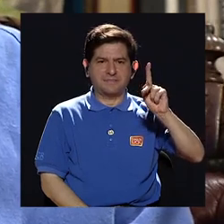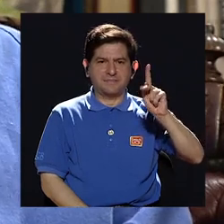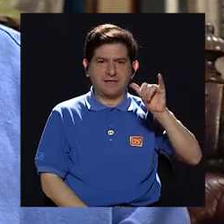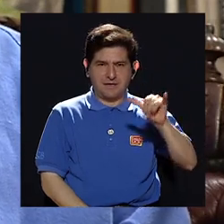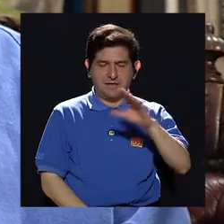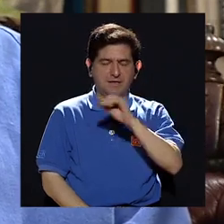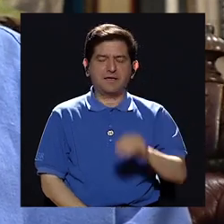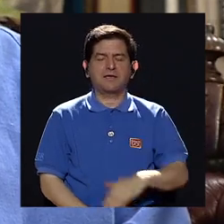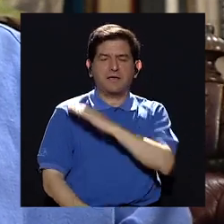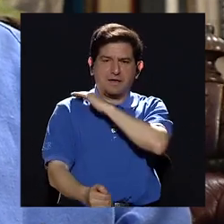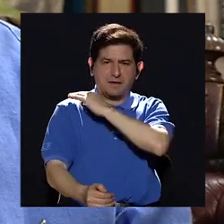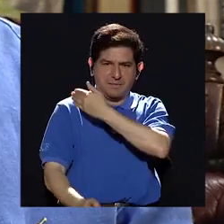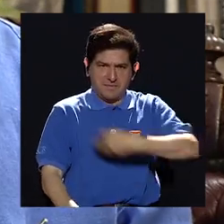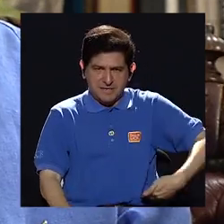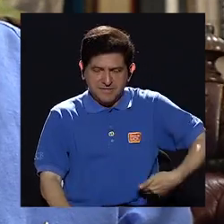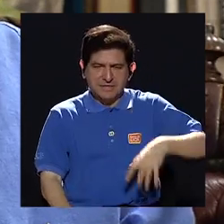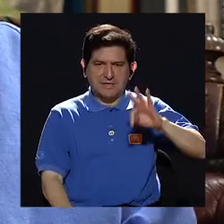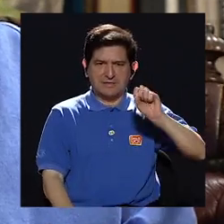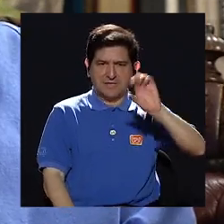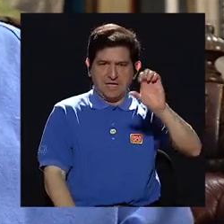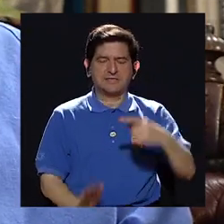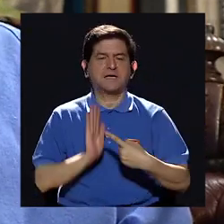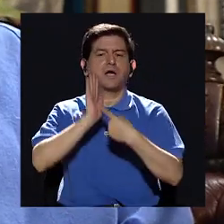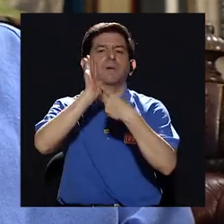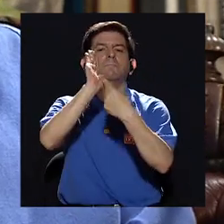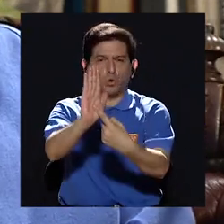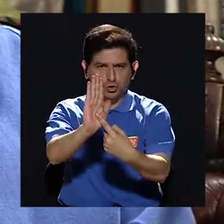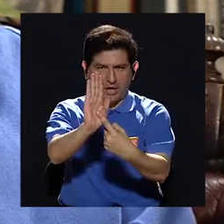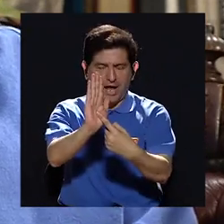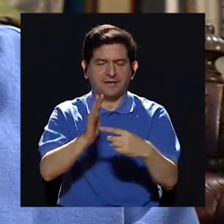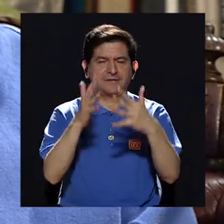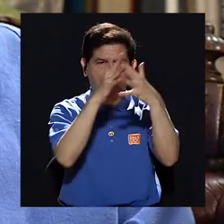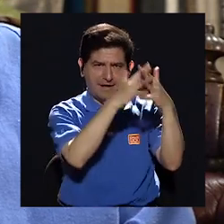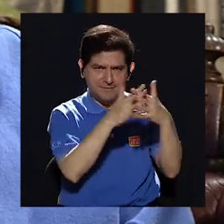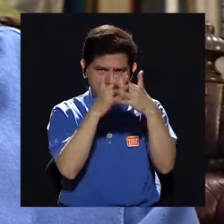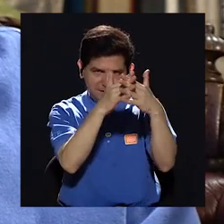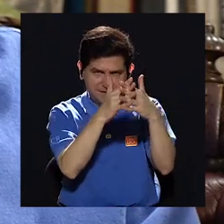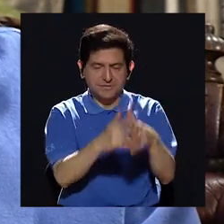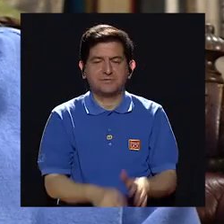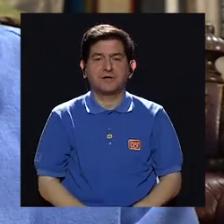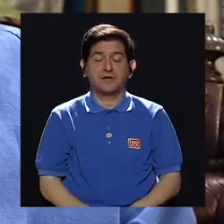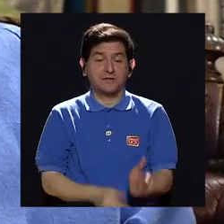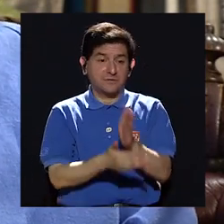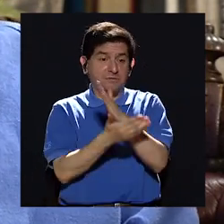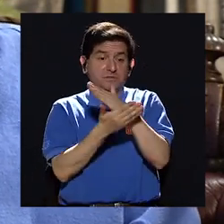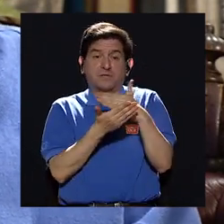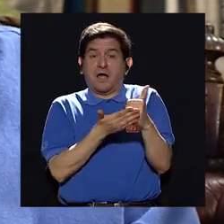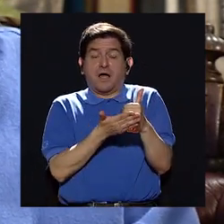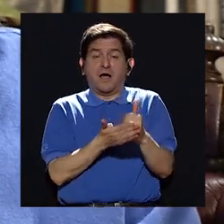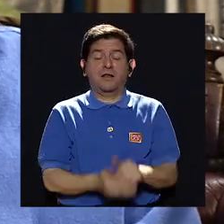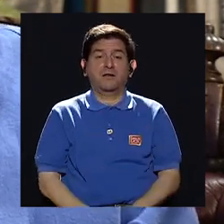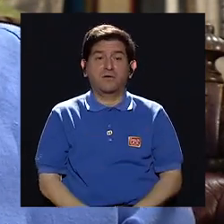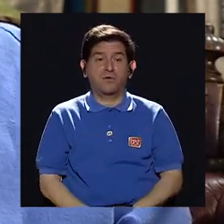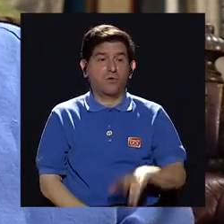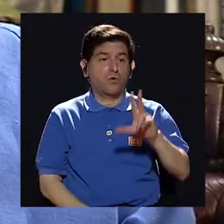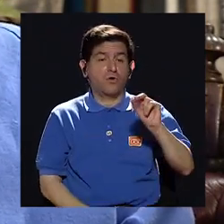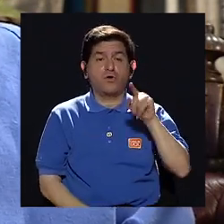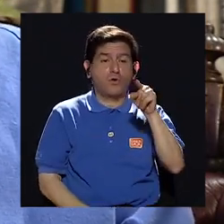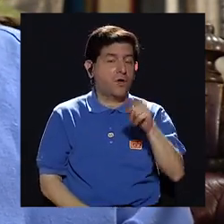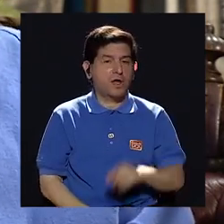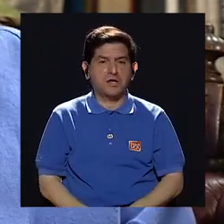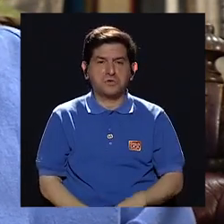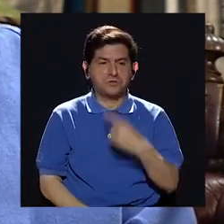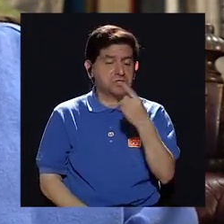Tribunal Supremo de Elecciones, para demostrarle a Estados Unidos algo que no deberían